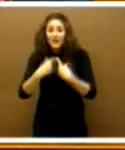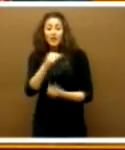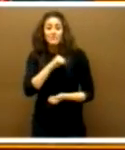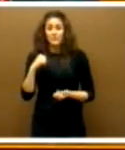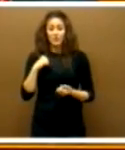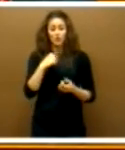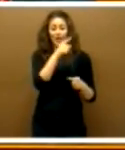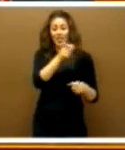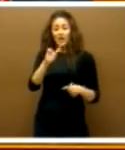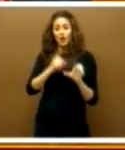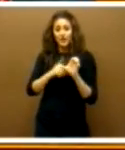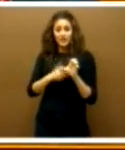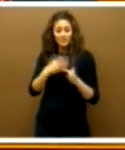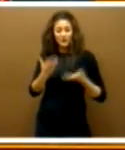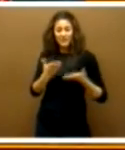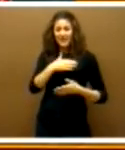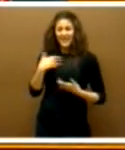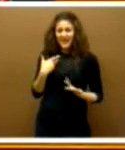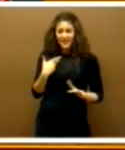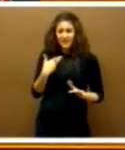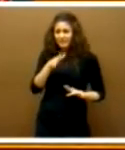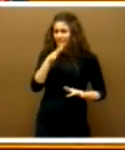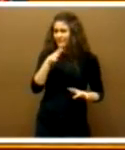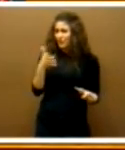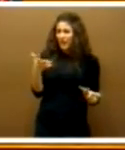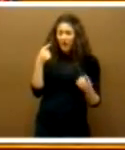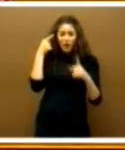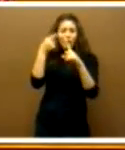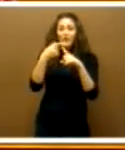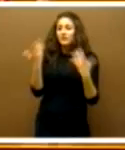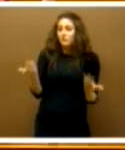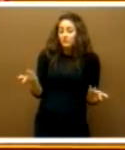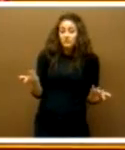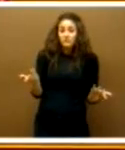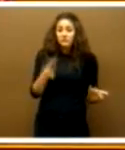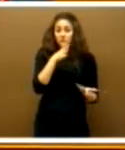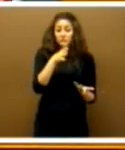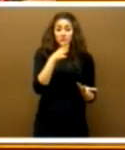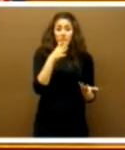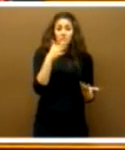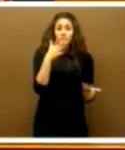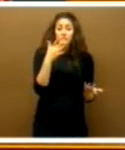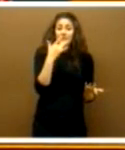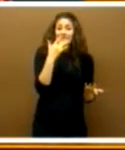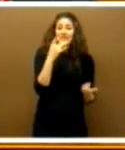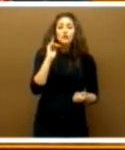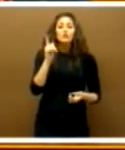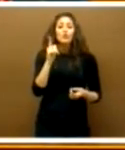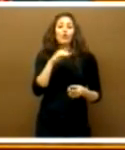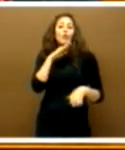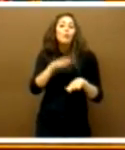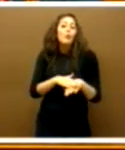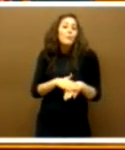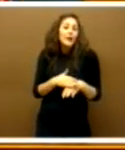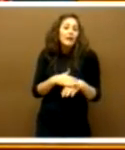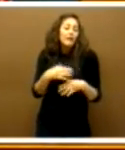de los extremeños y de las extremeñas, ¿no? ¿Qué objetivos persiguen? Y si solamente es cumplir por cumplir el